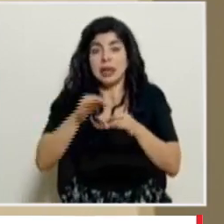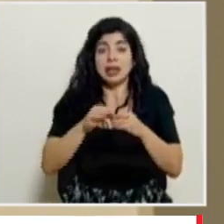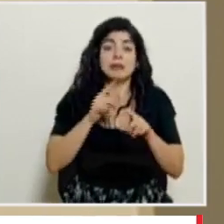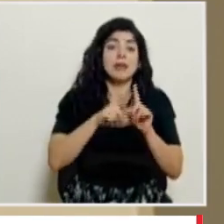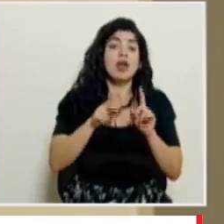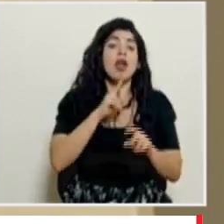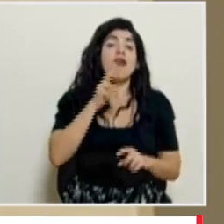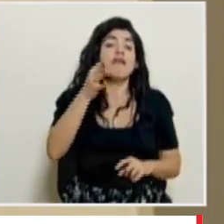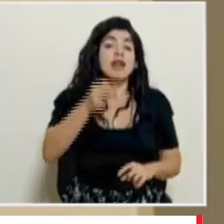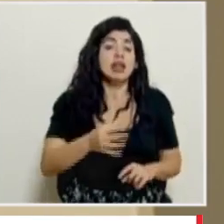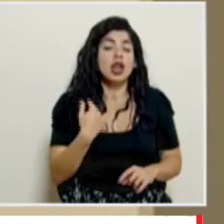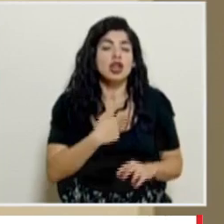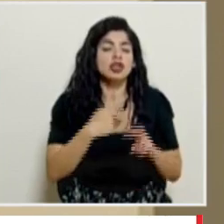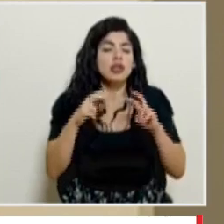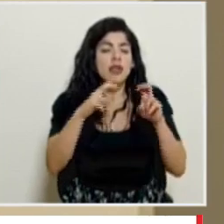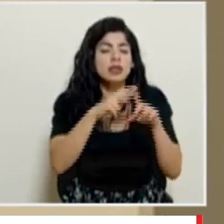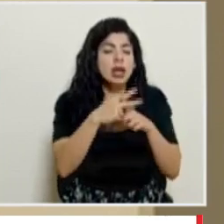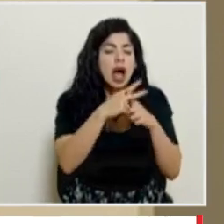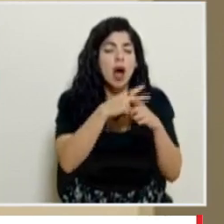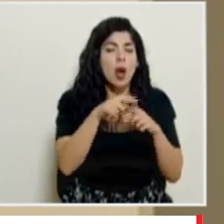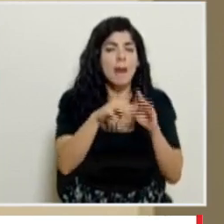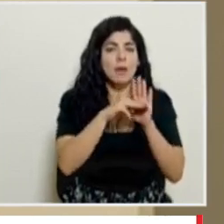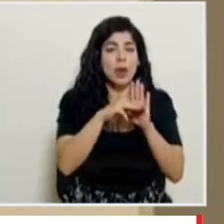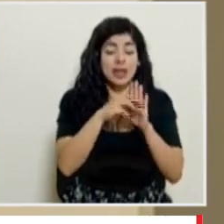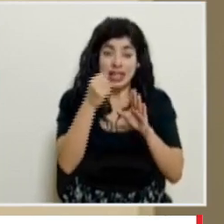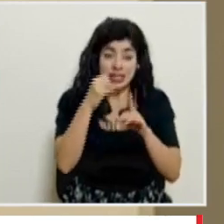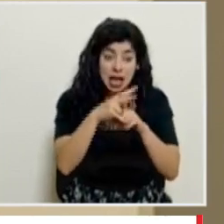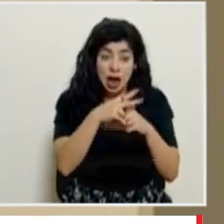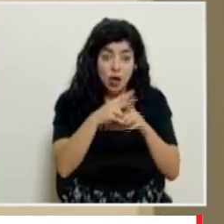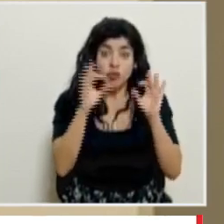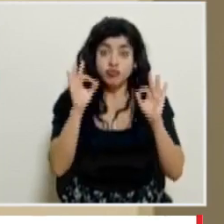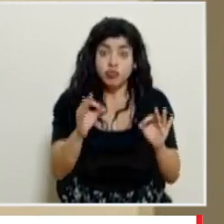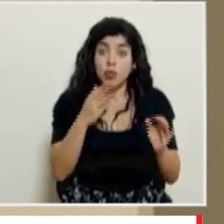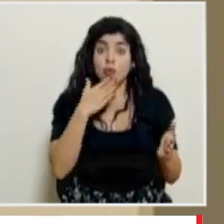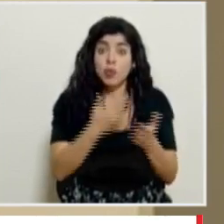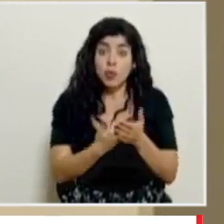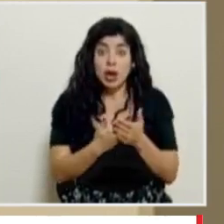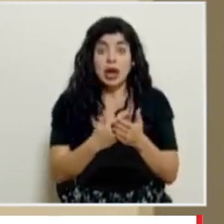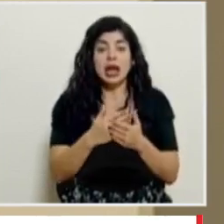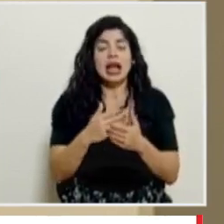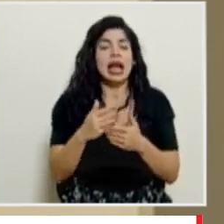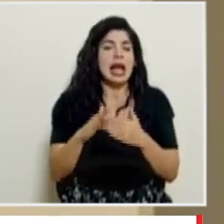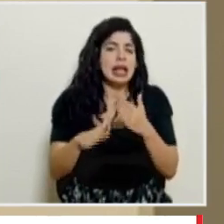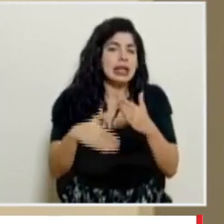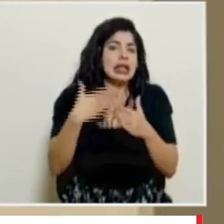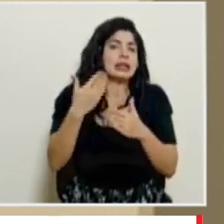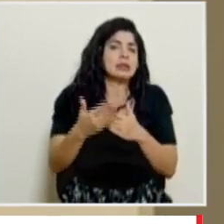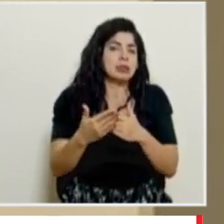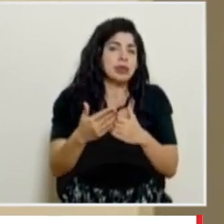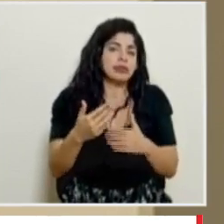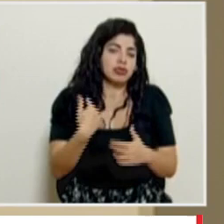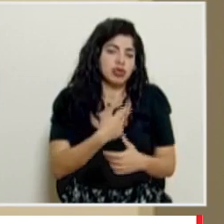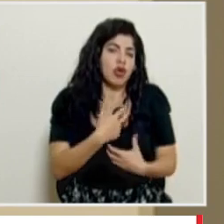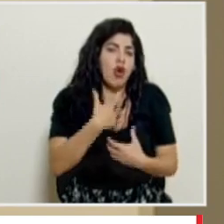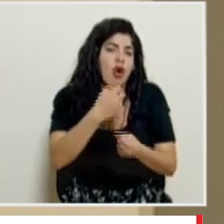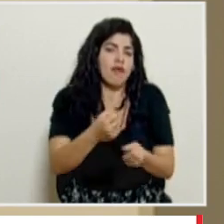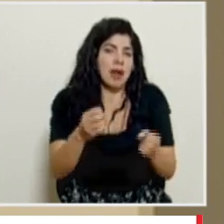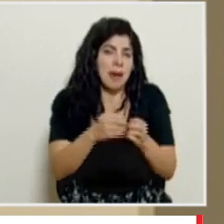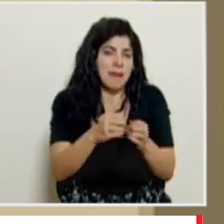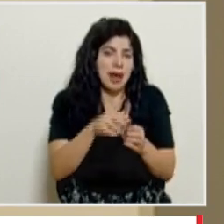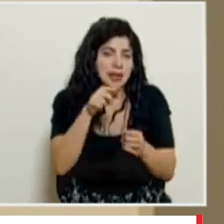lo cierto es que también revisamos mucho el ajuste del modelo y si el ajuste es muy bueno pues eventualmente en esas proyecciones confiamos un poco más